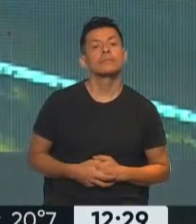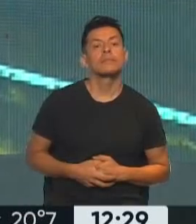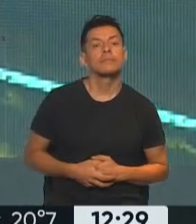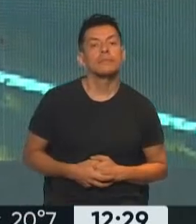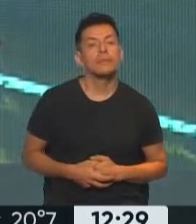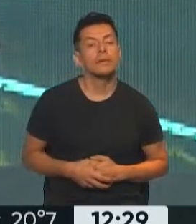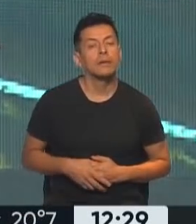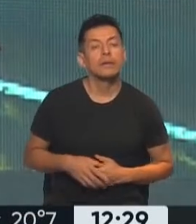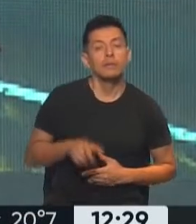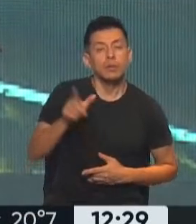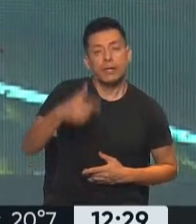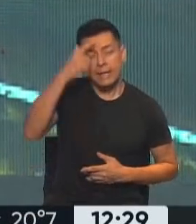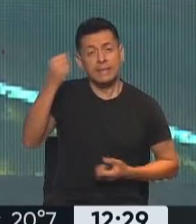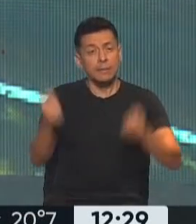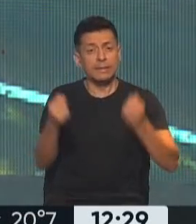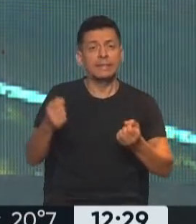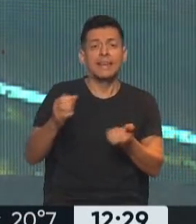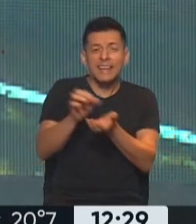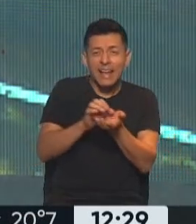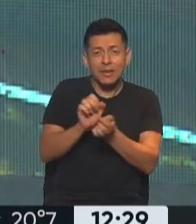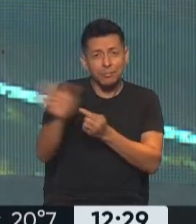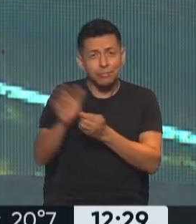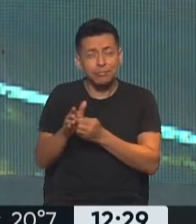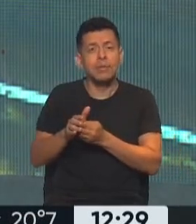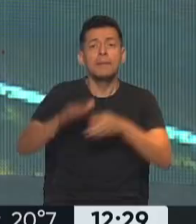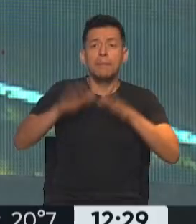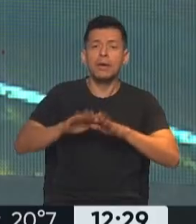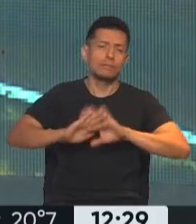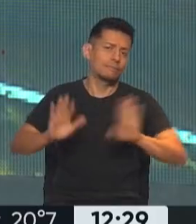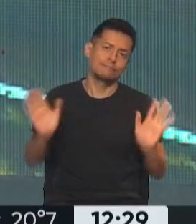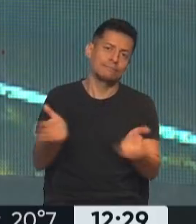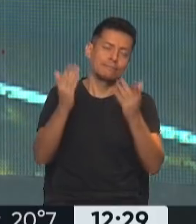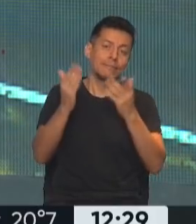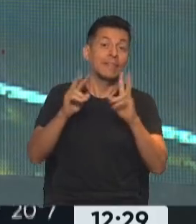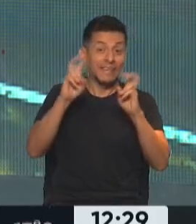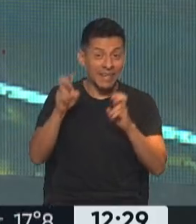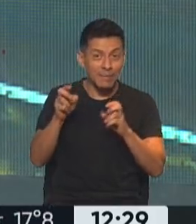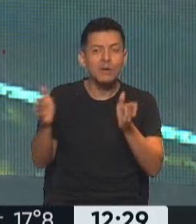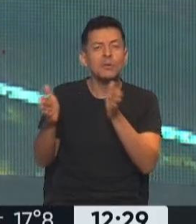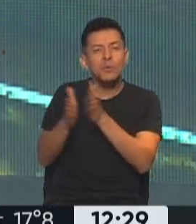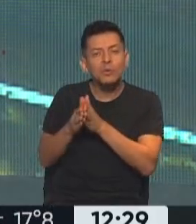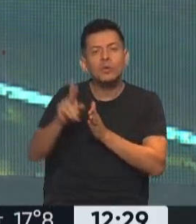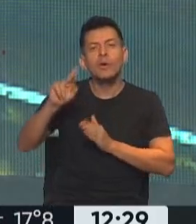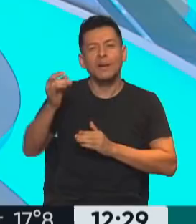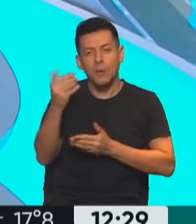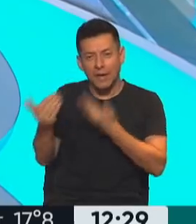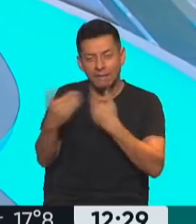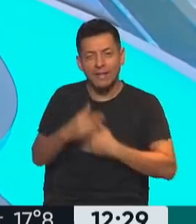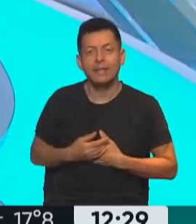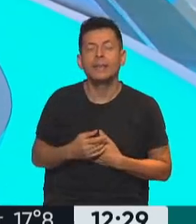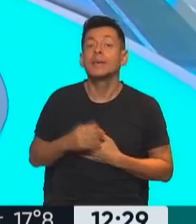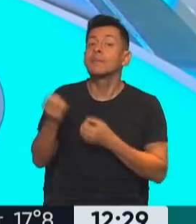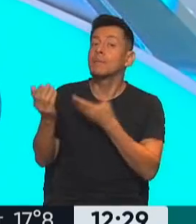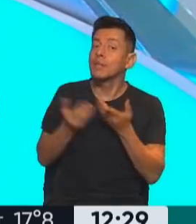Finalmente los transportistas de granos levantaron la medida de fuerza, levantaron el paro. Sobre este tema ya le estamos consultando a Raúl de la Torre. Raúl,